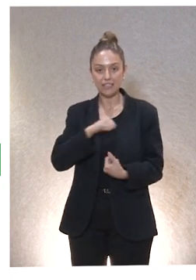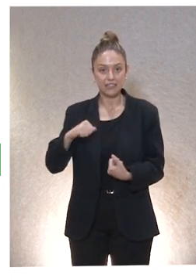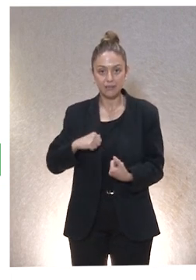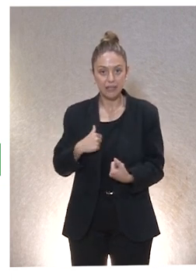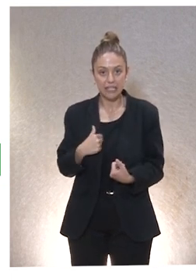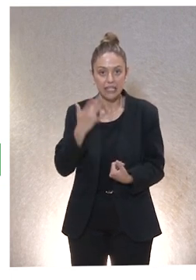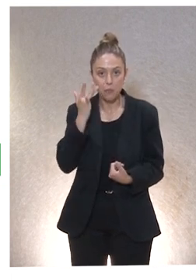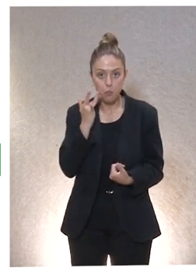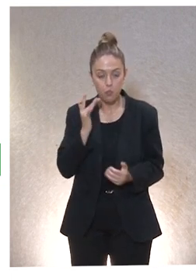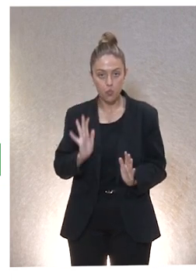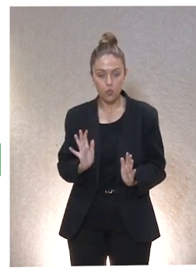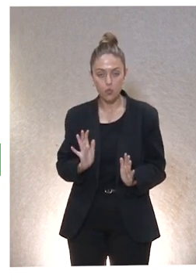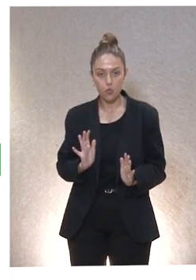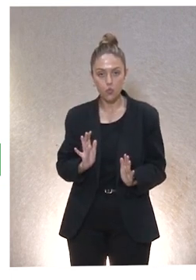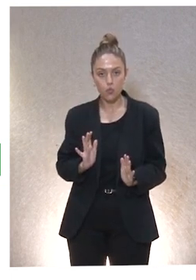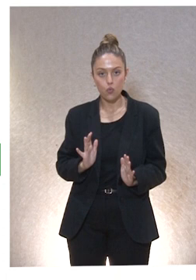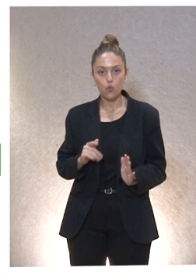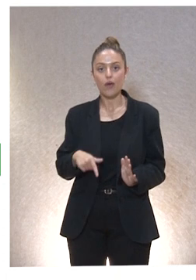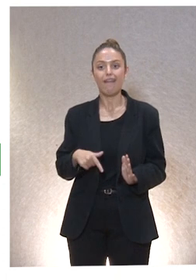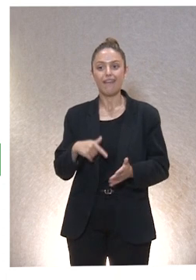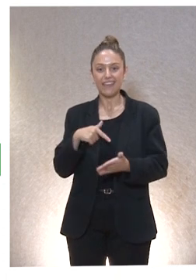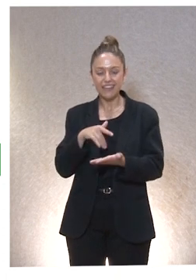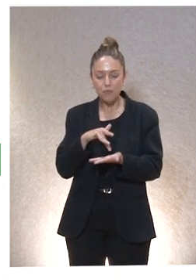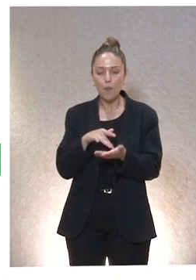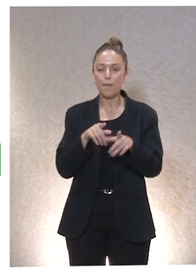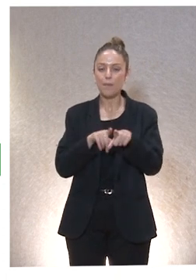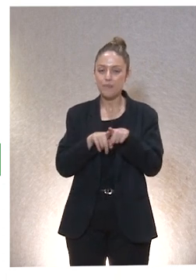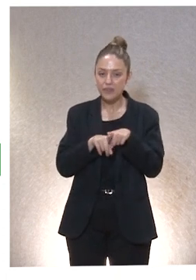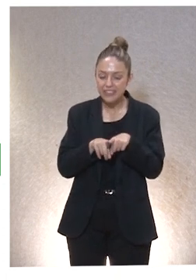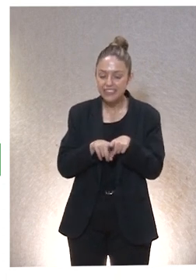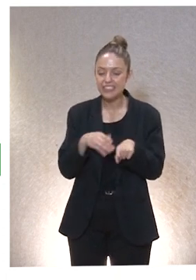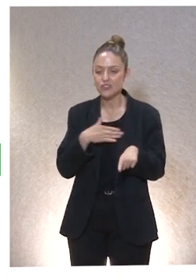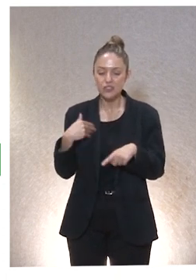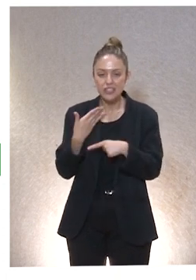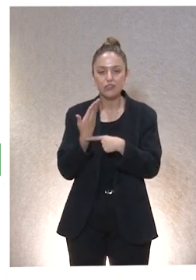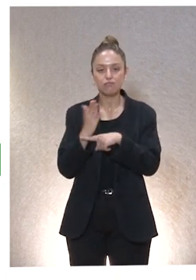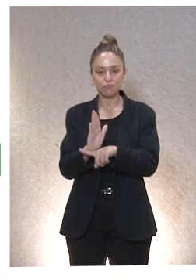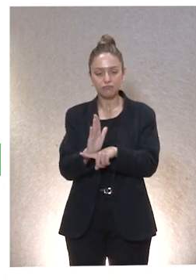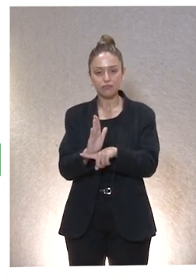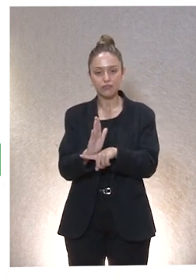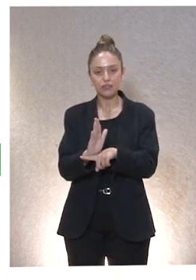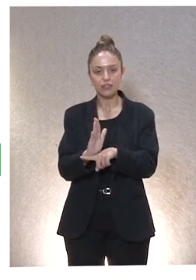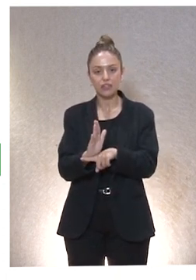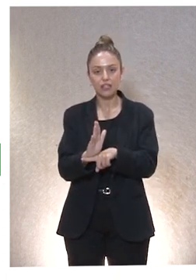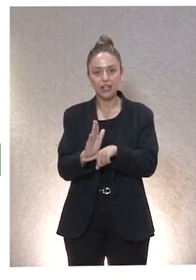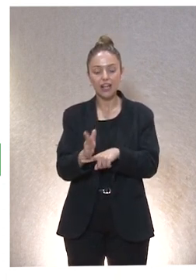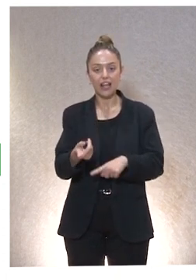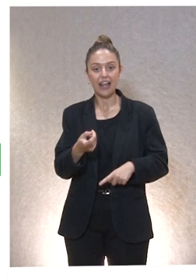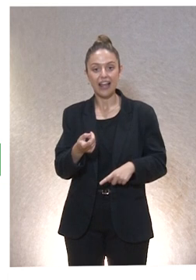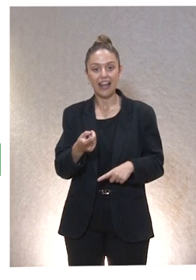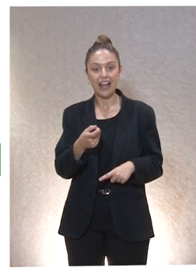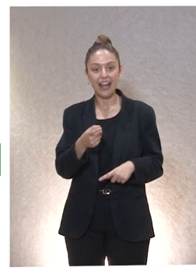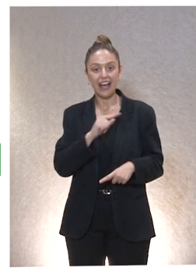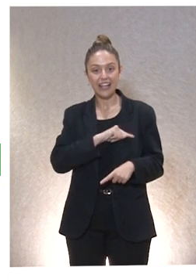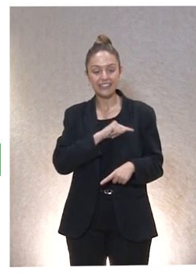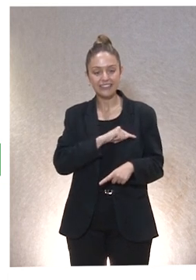Y resulta que, ahí viene el fondo de la crítica y el que quiero plantear yo y el que nos hace saltar a la ética de la interdependencia